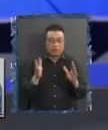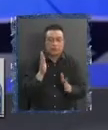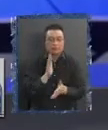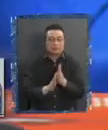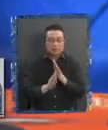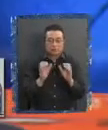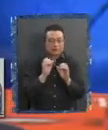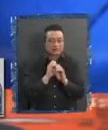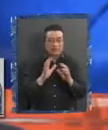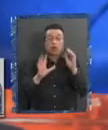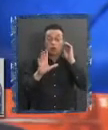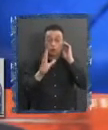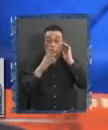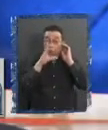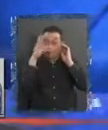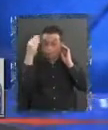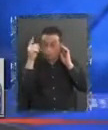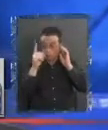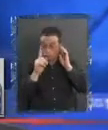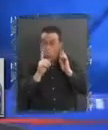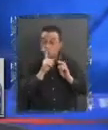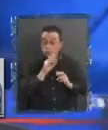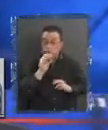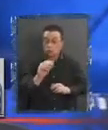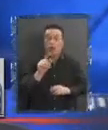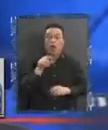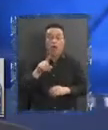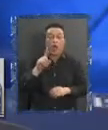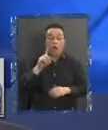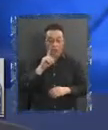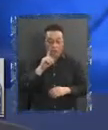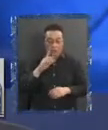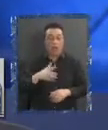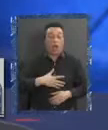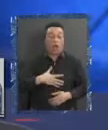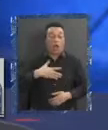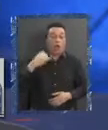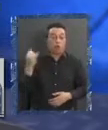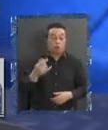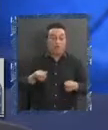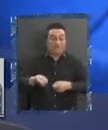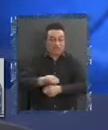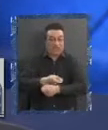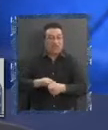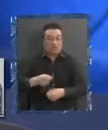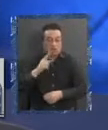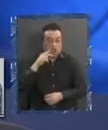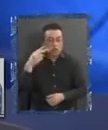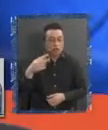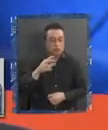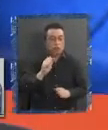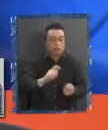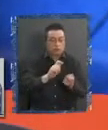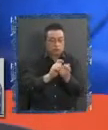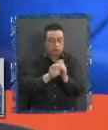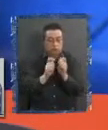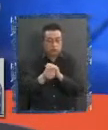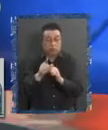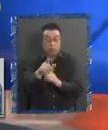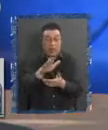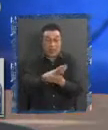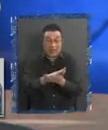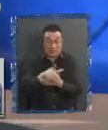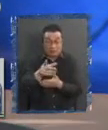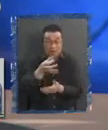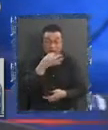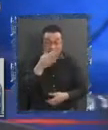y Manzana Y que no se me olvide Una última cosa Habrá Hay autonomía Hay autonomía financiera De hecho Para poder corregir El ejemplo Que tú pusiste Al inicio del